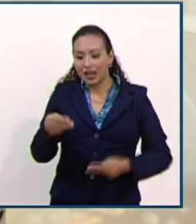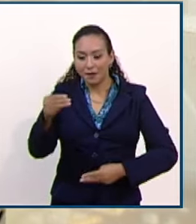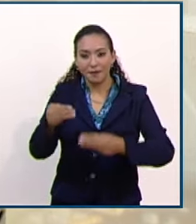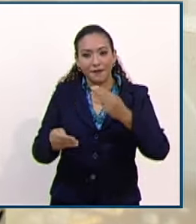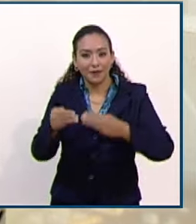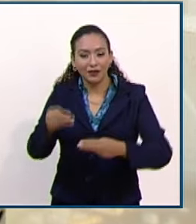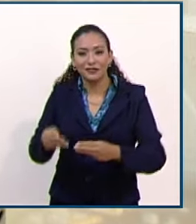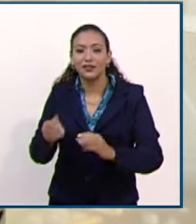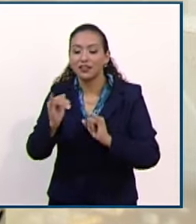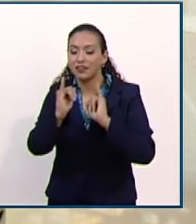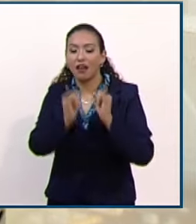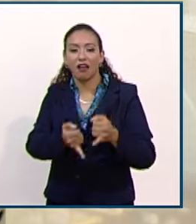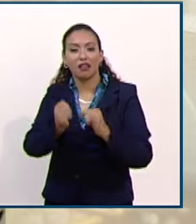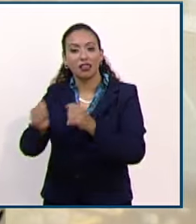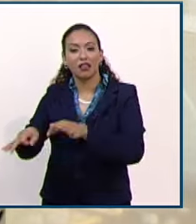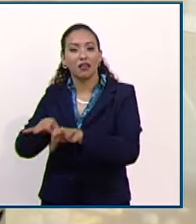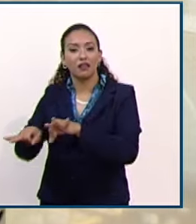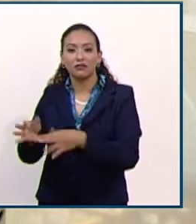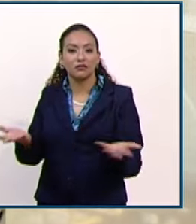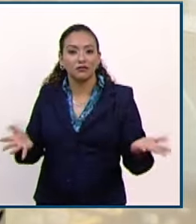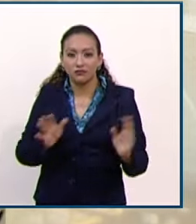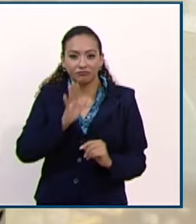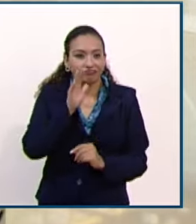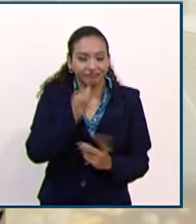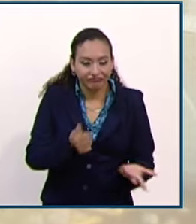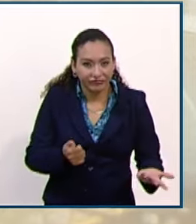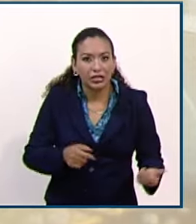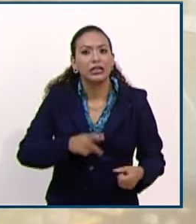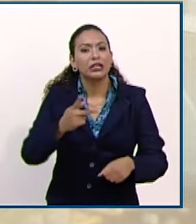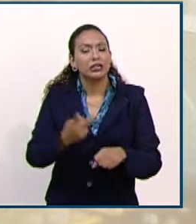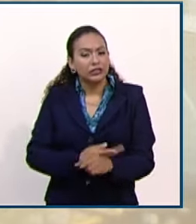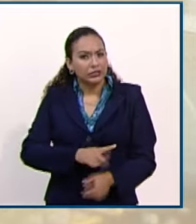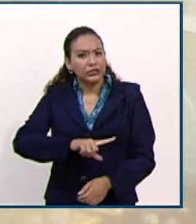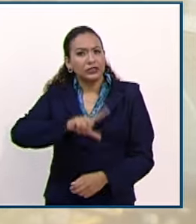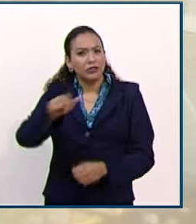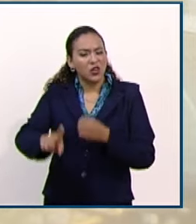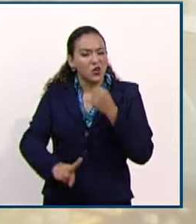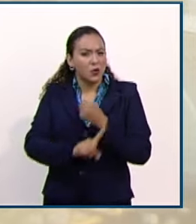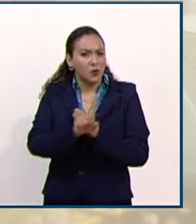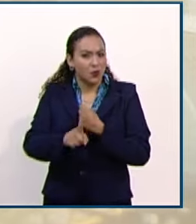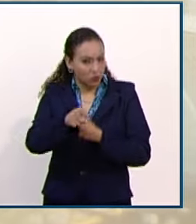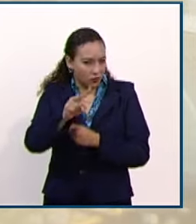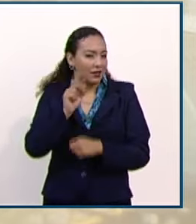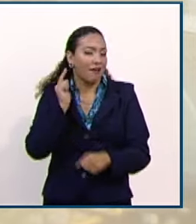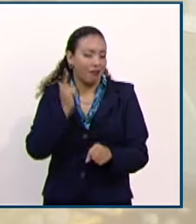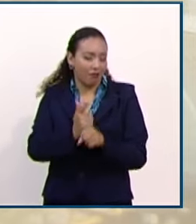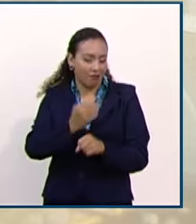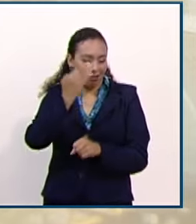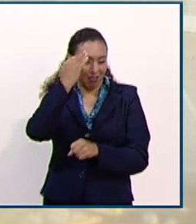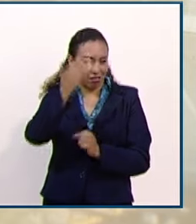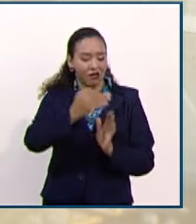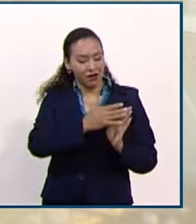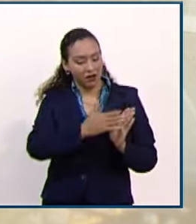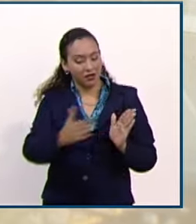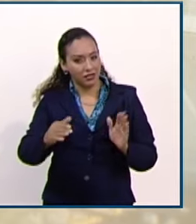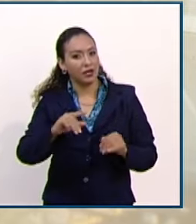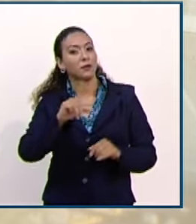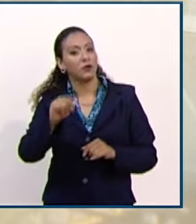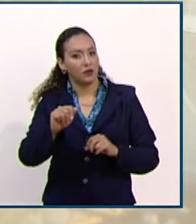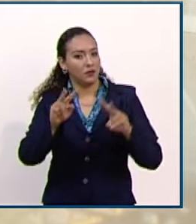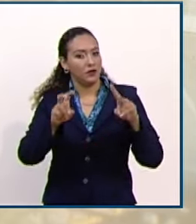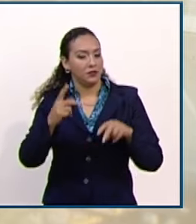imparcialidad a los juzgadores y sobre todo los va a ir metiendo y esto lo veremos a lo largo del tiempo al terreno de la política.